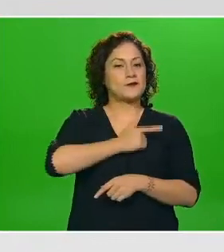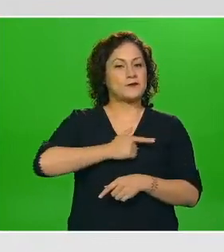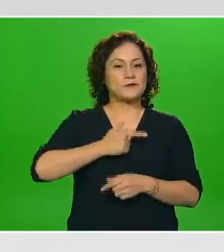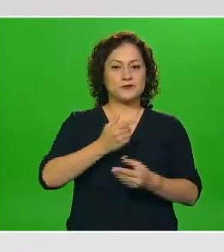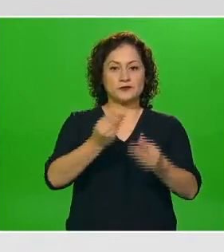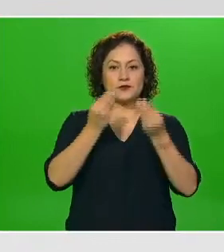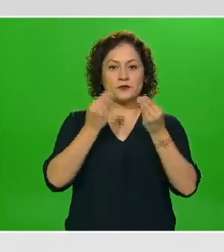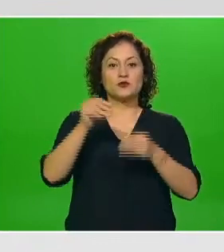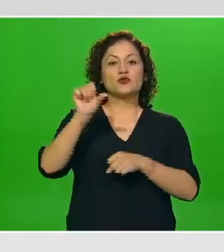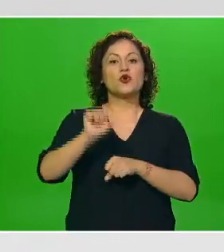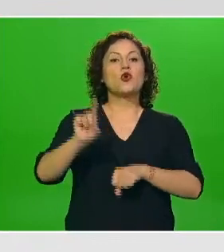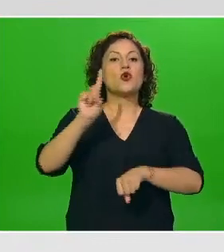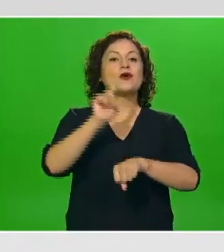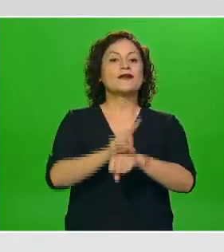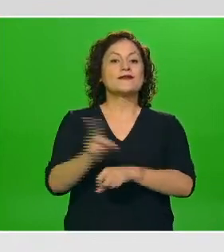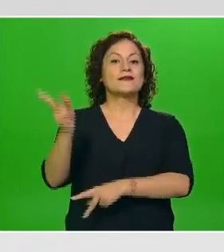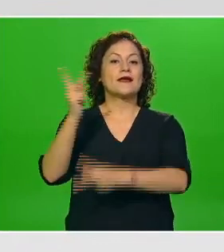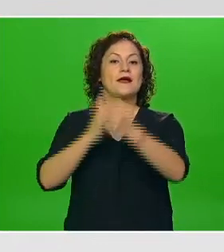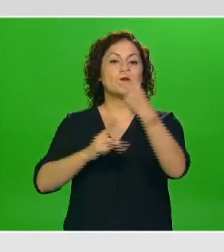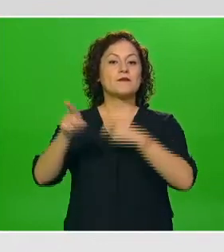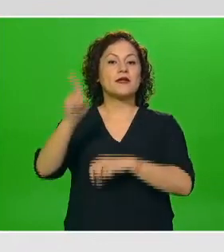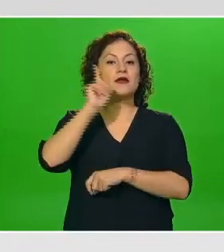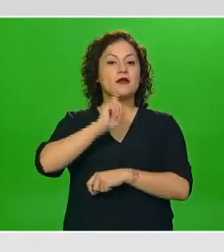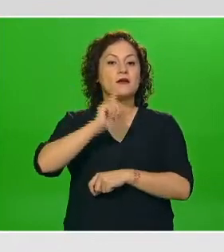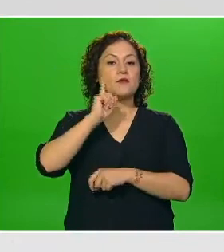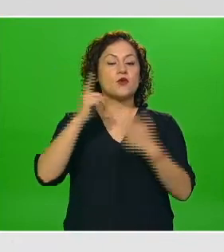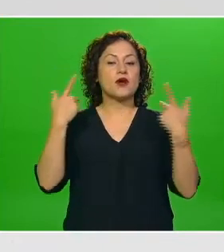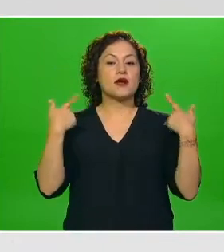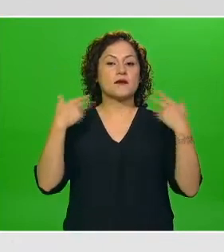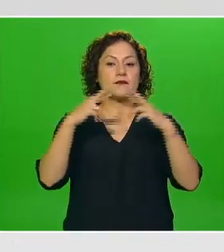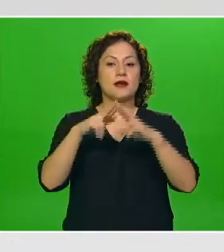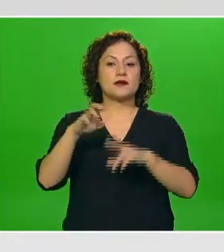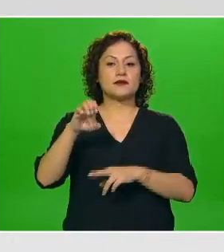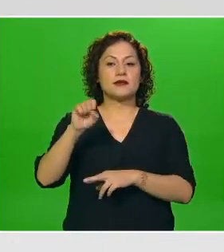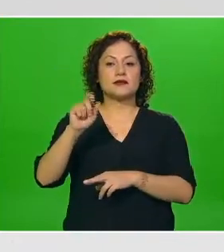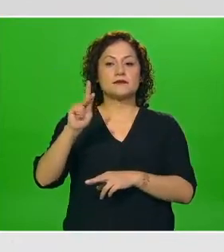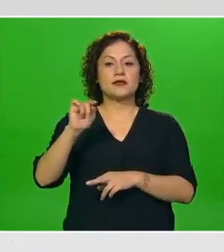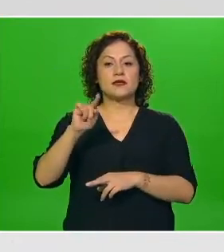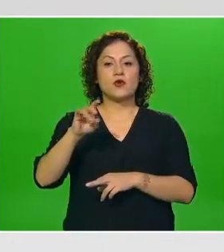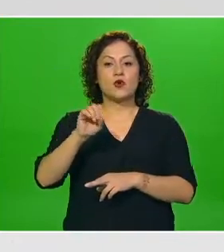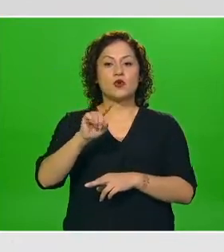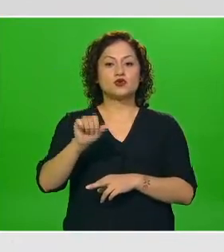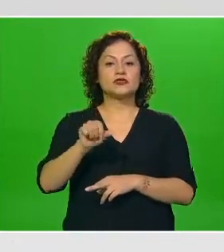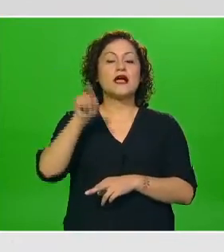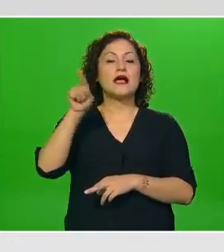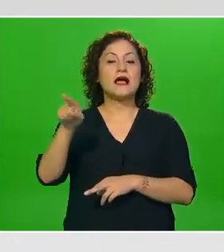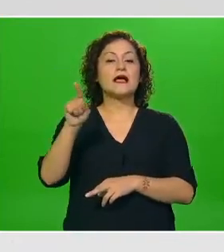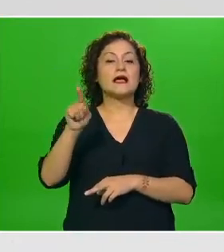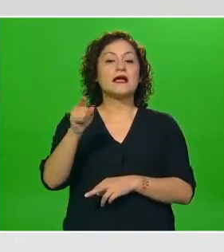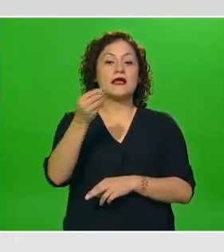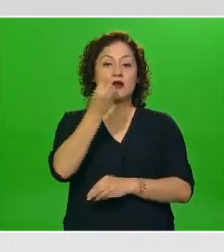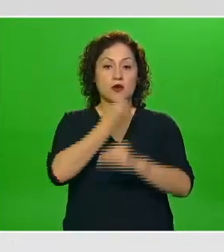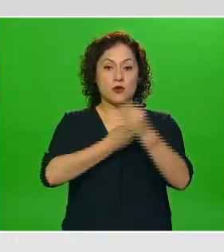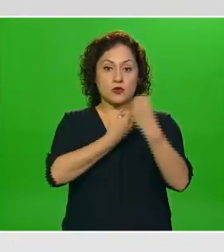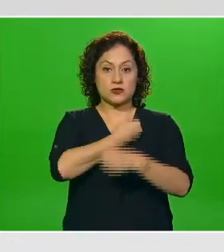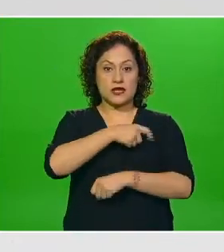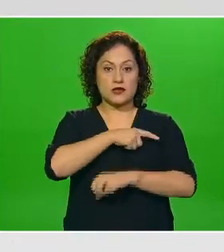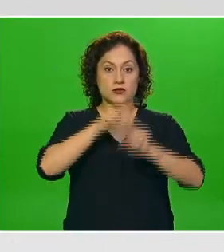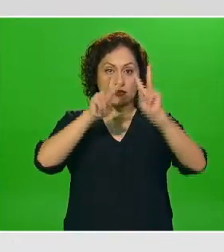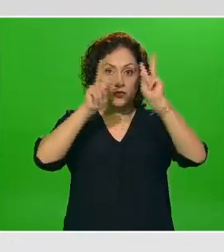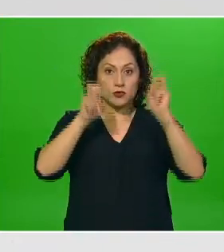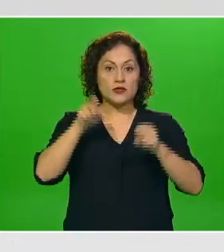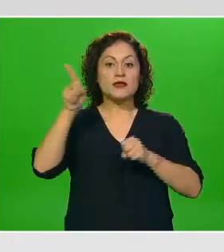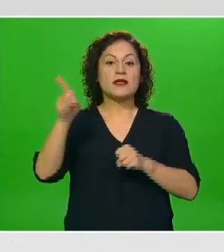de hoy que nos acompañe la maestra Fiorella Espinosa ella es nutrióloga egresada de la escuela de dietética y nutrición